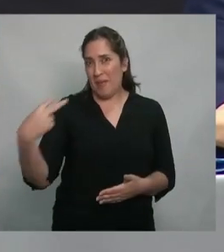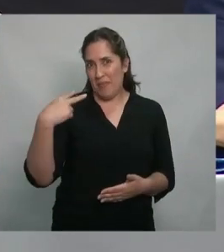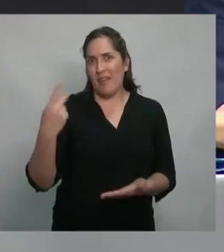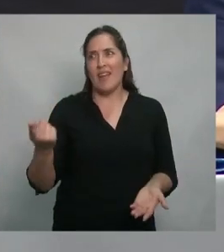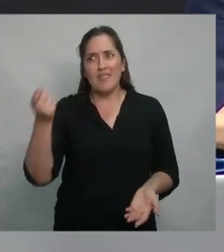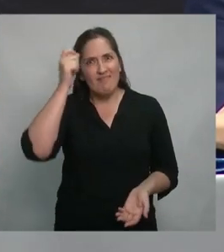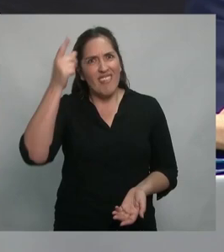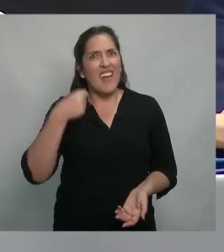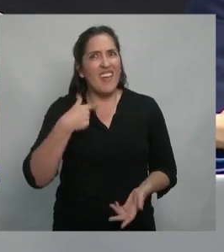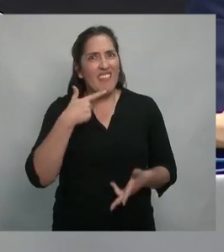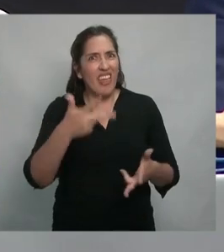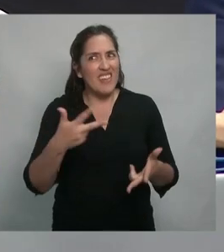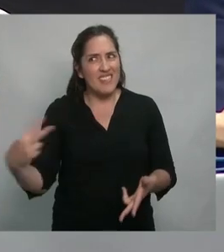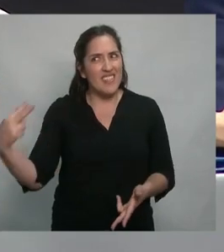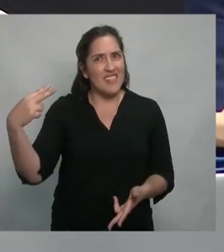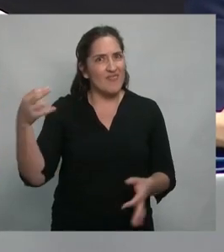va a decir esta mujer? dice ahora